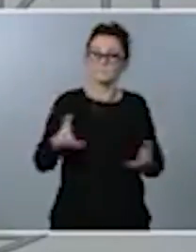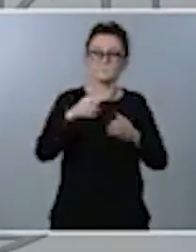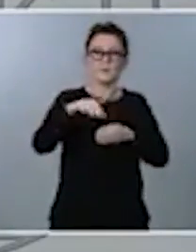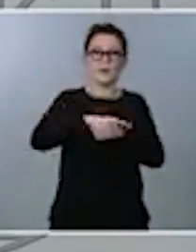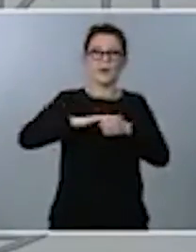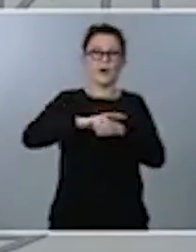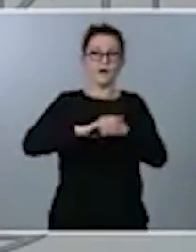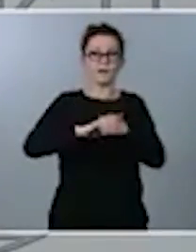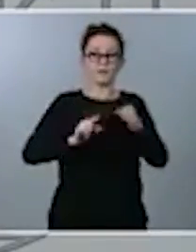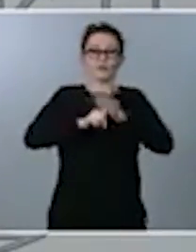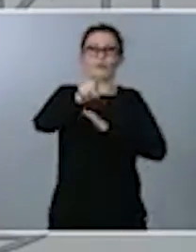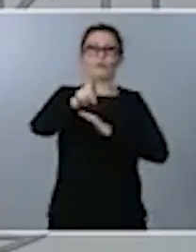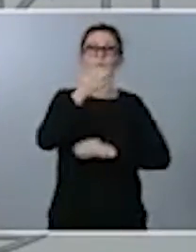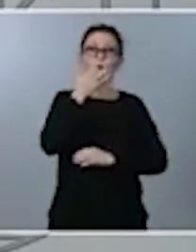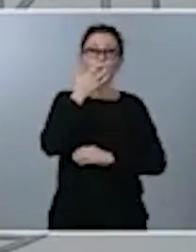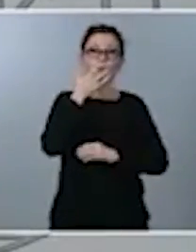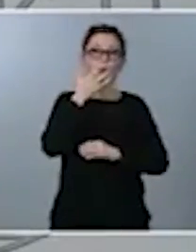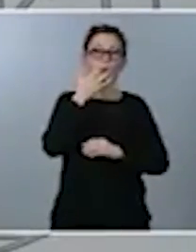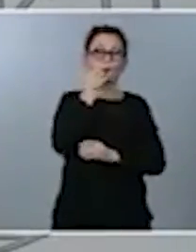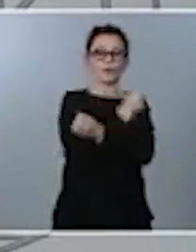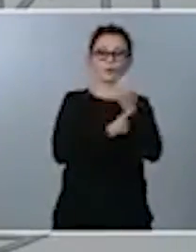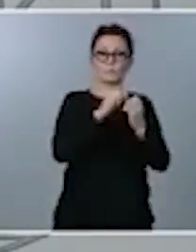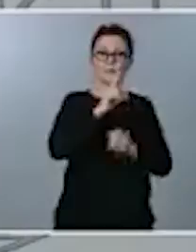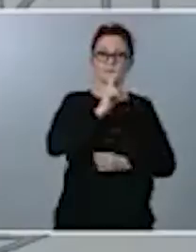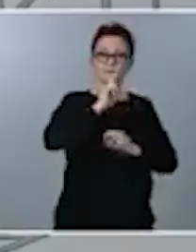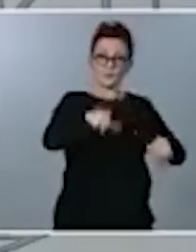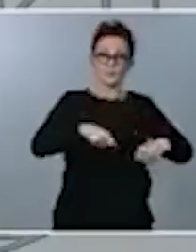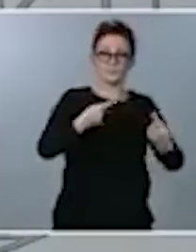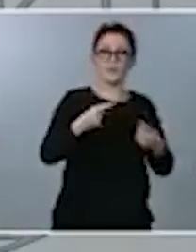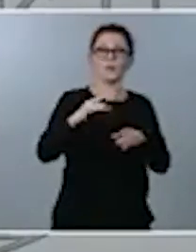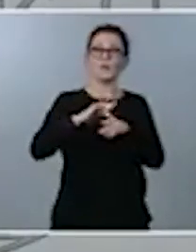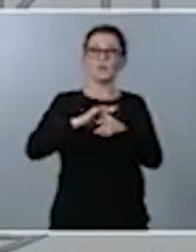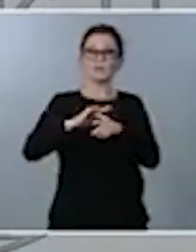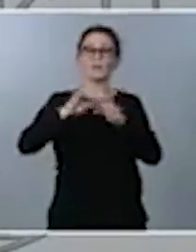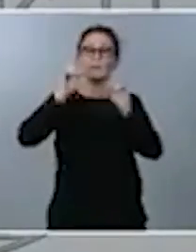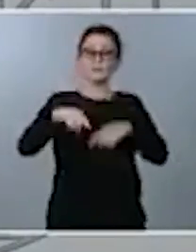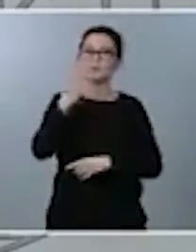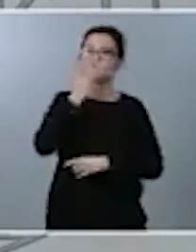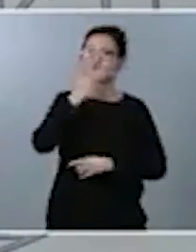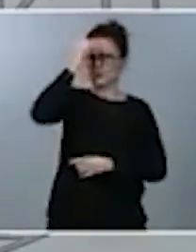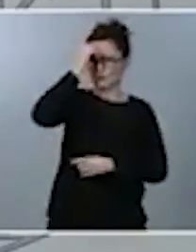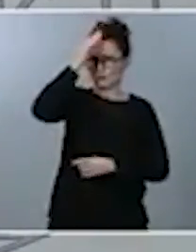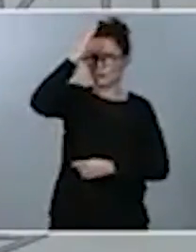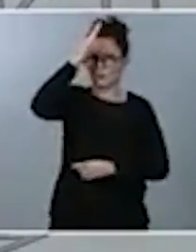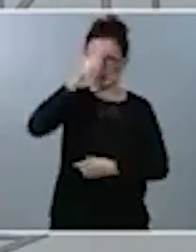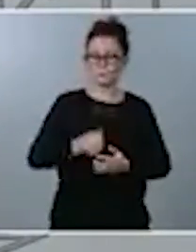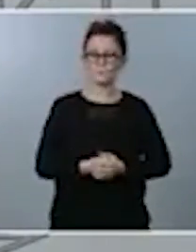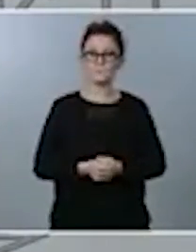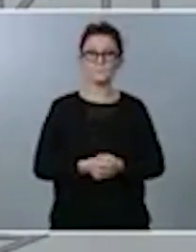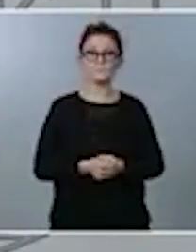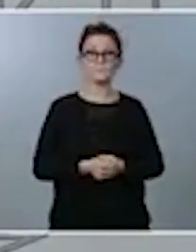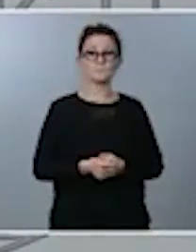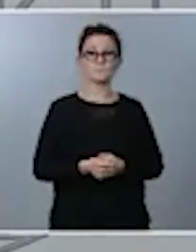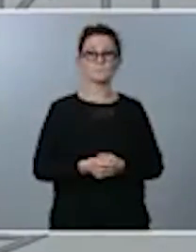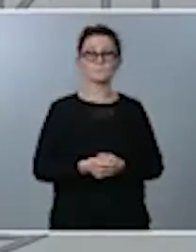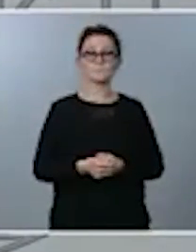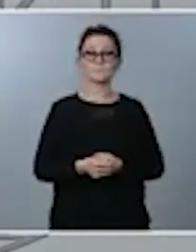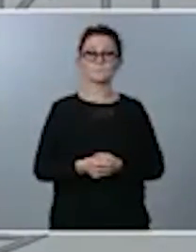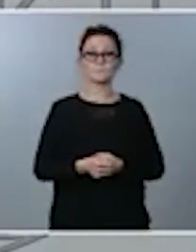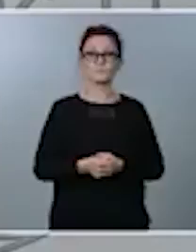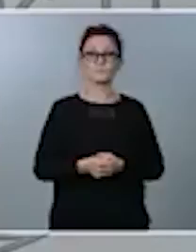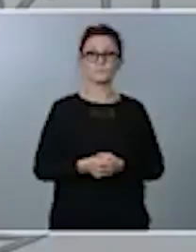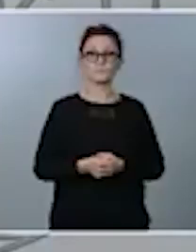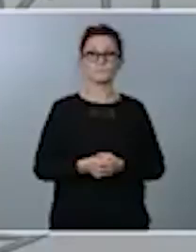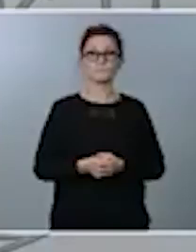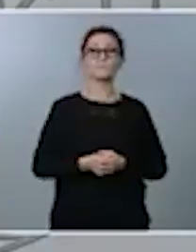la economía verde, la digitalización o el propio conocimiento. Son, al mismo tiempo, de unos presupuestos